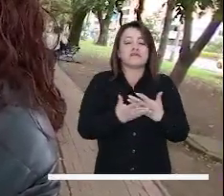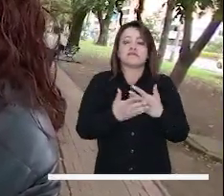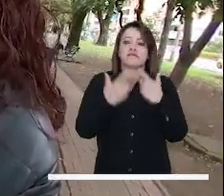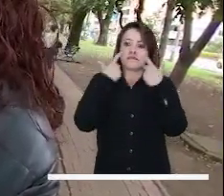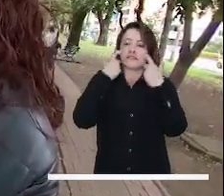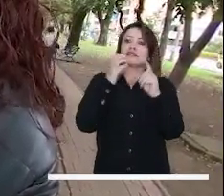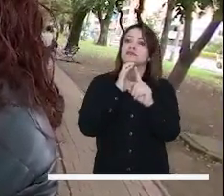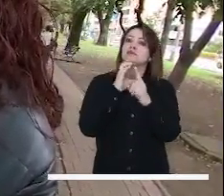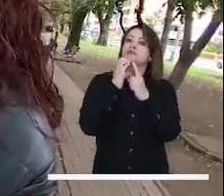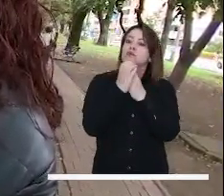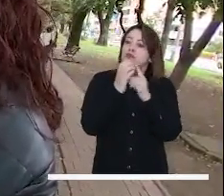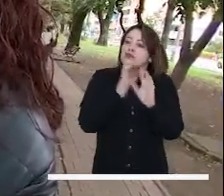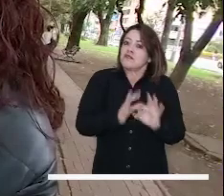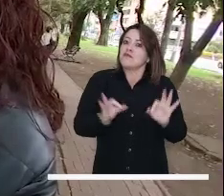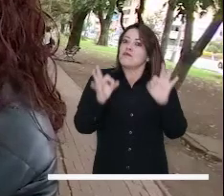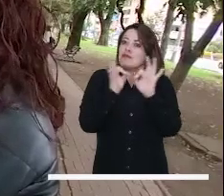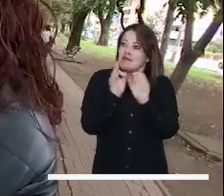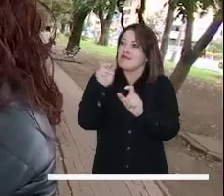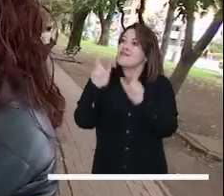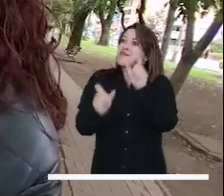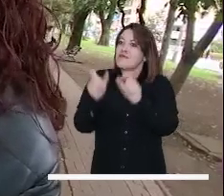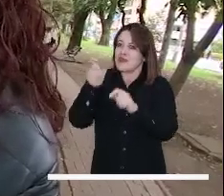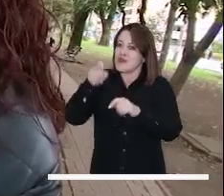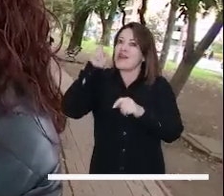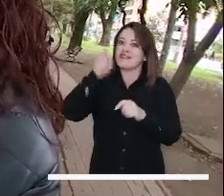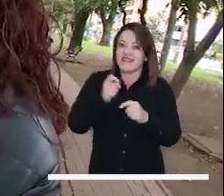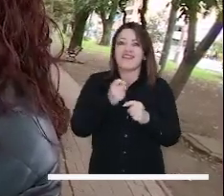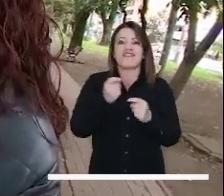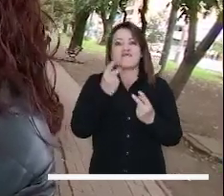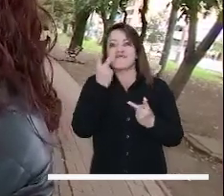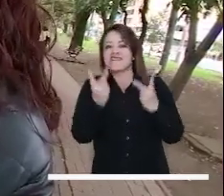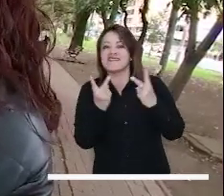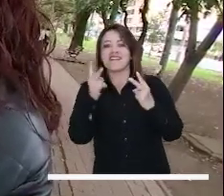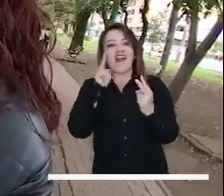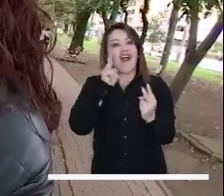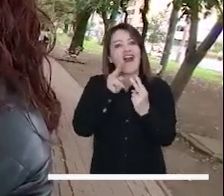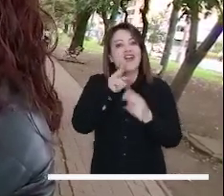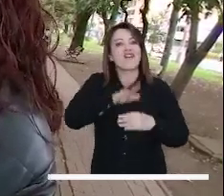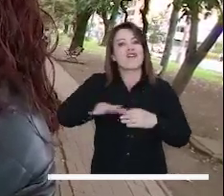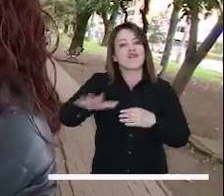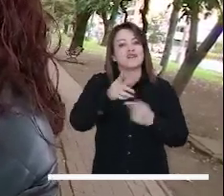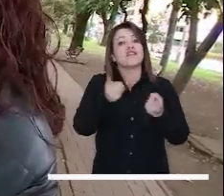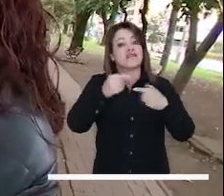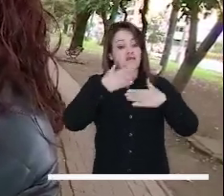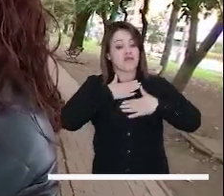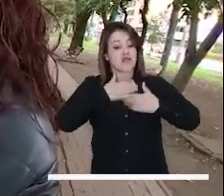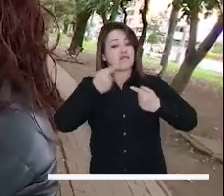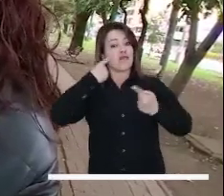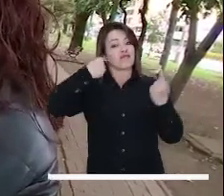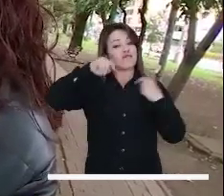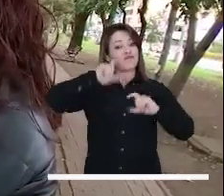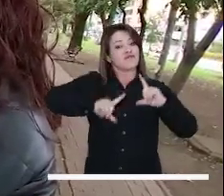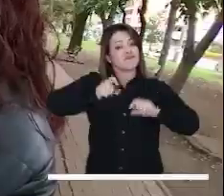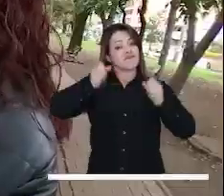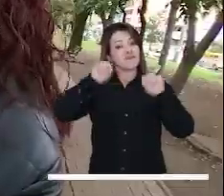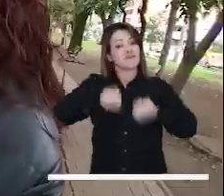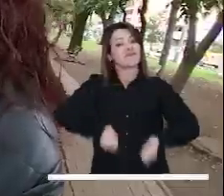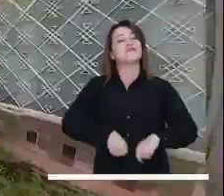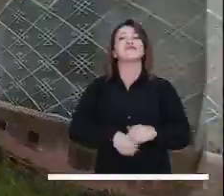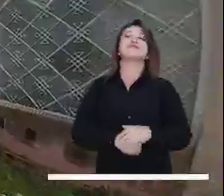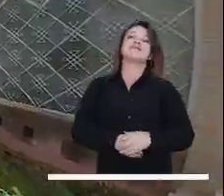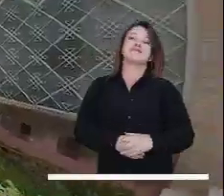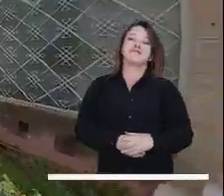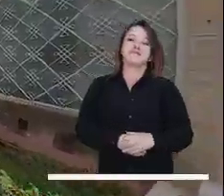y que sería muy importante que conozcan los extranjeros y nosotros mismos. También nosotros podemos ser turistas de la ciudad.